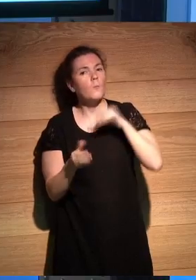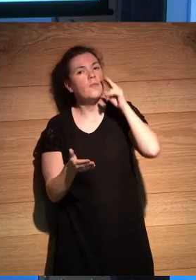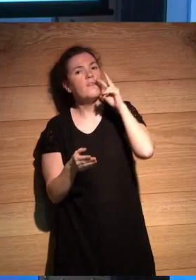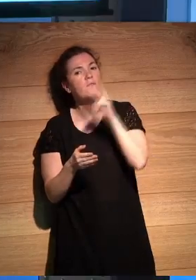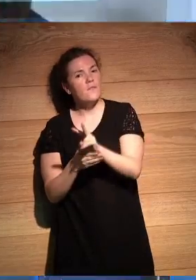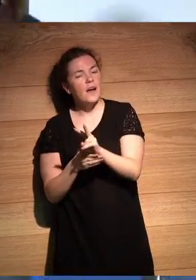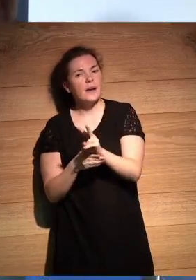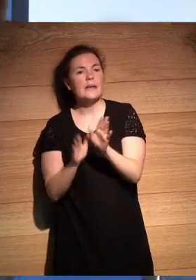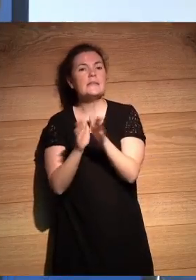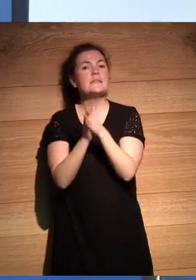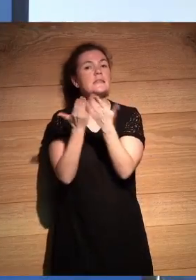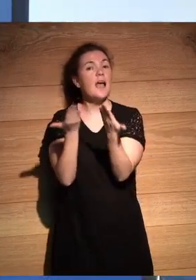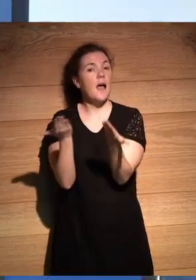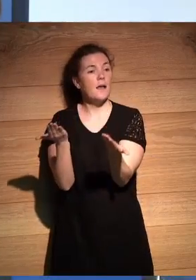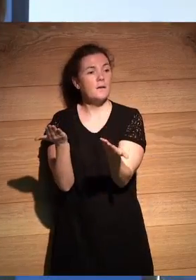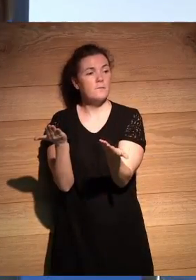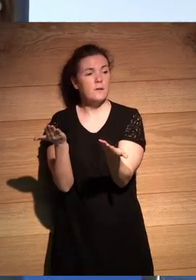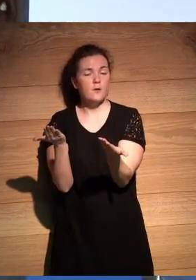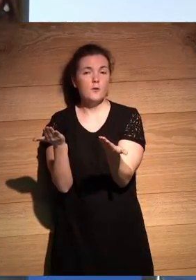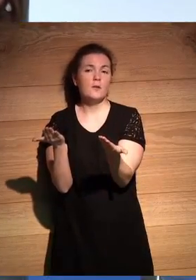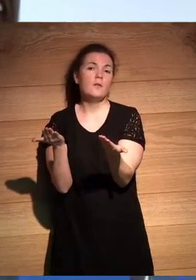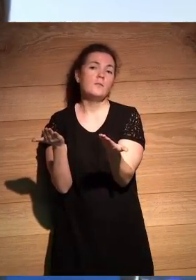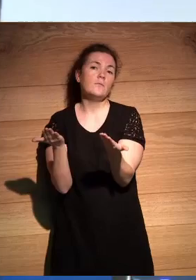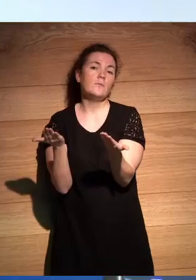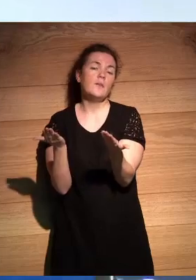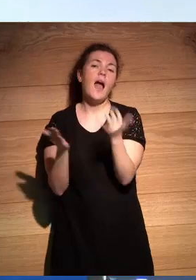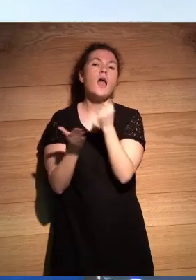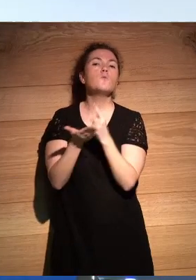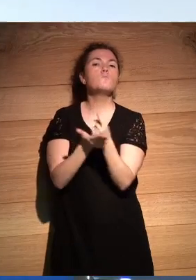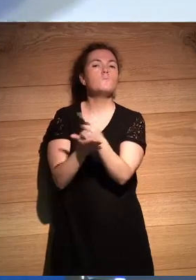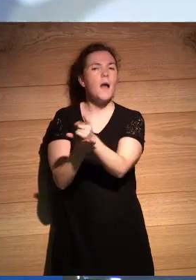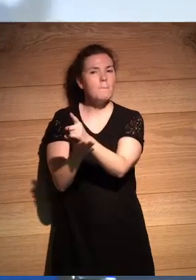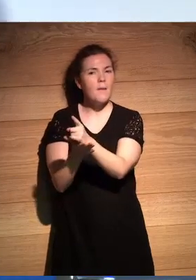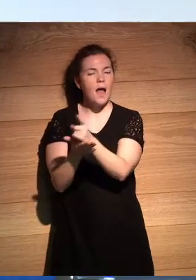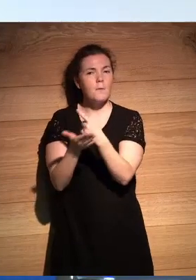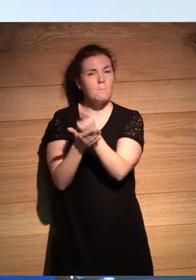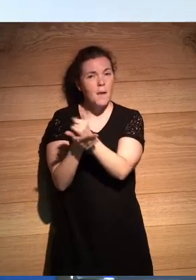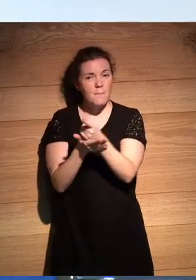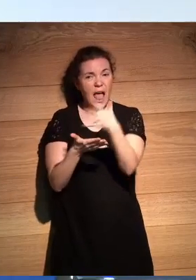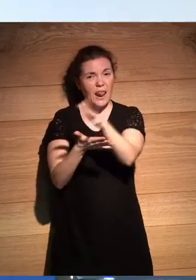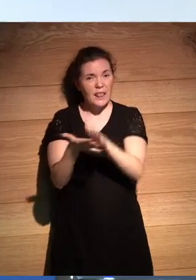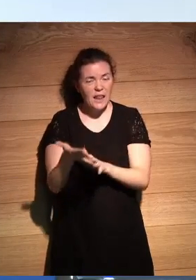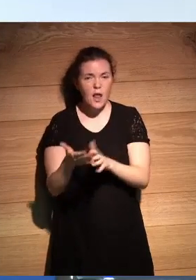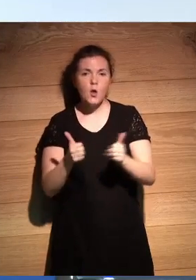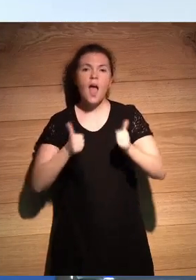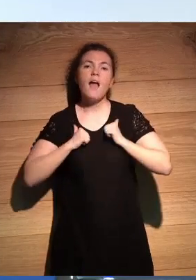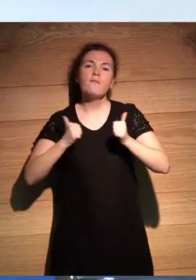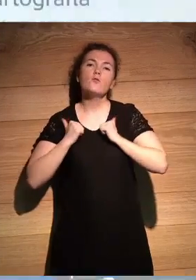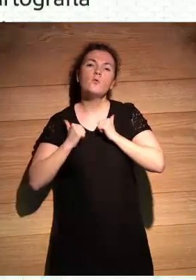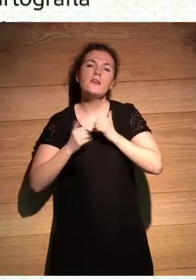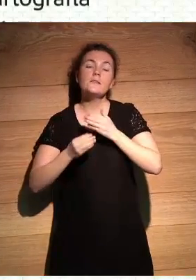ver que se abre y tiene un mapa literario donde Aventuras lo que ha hecho,